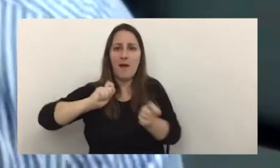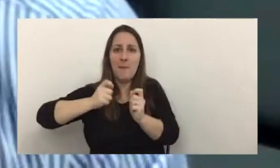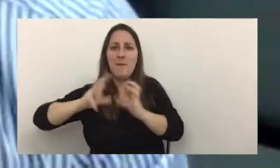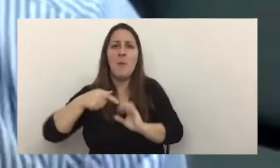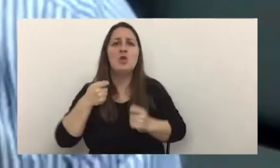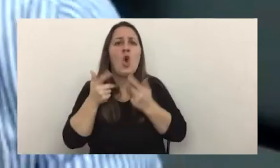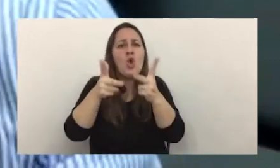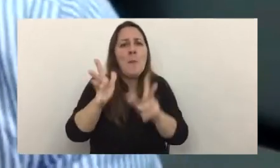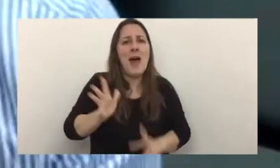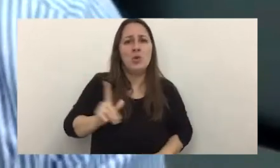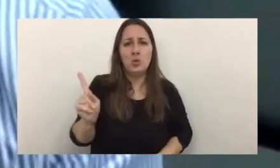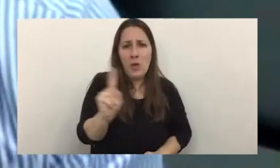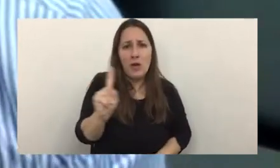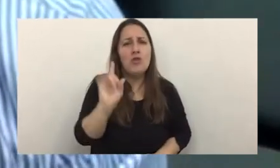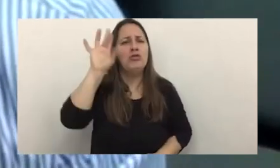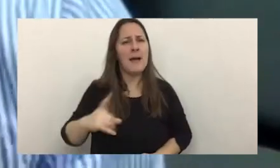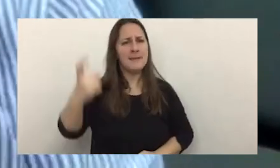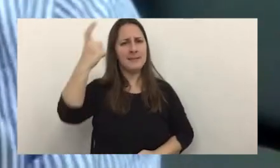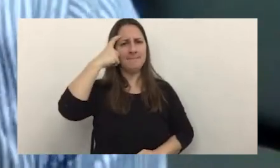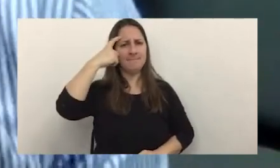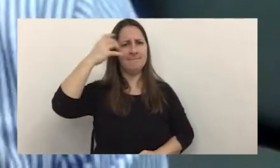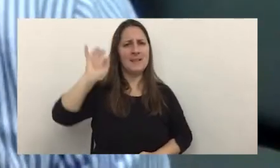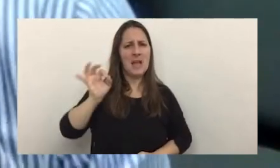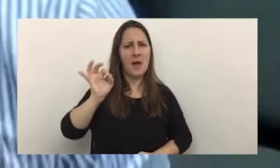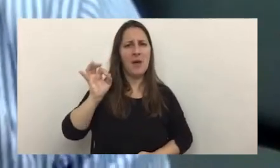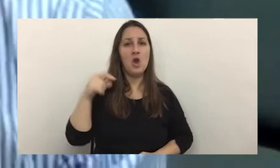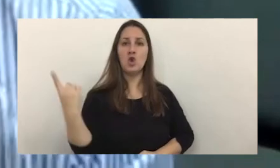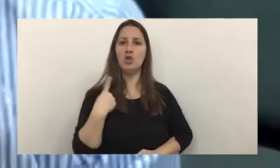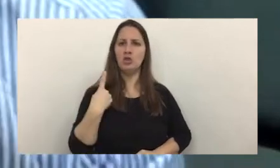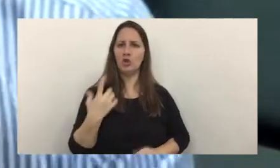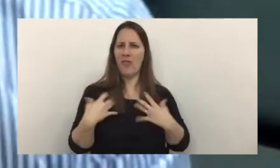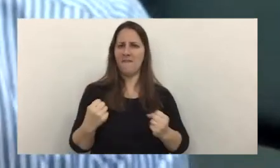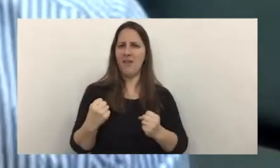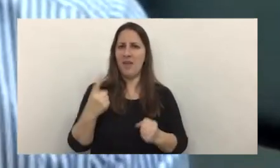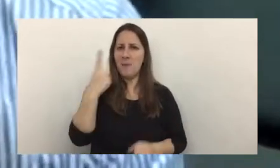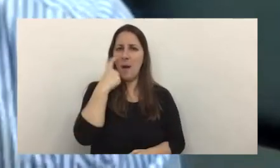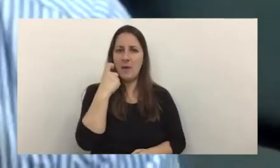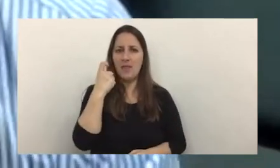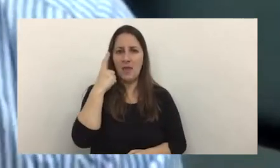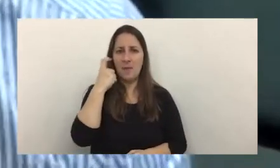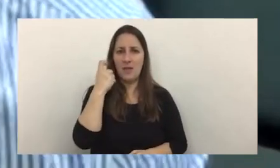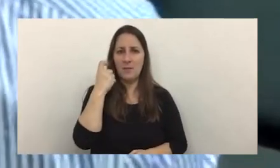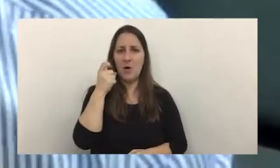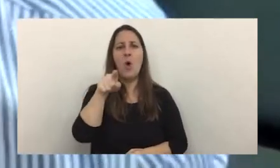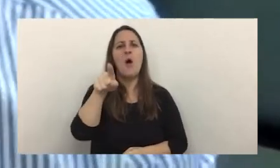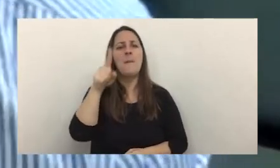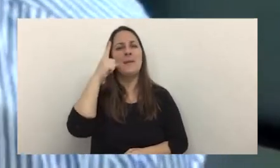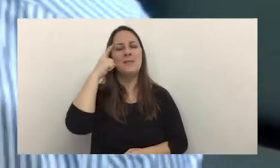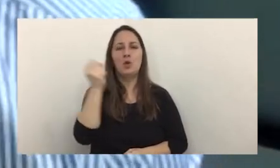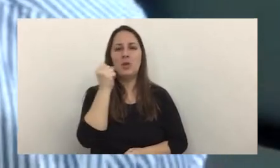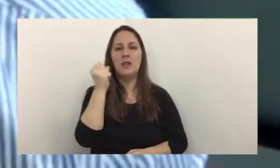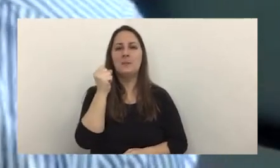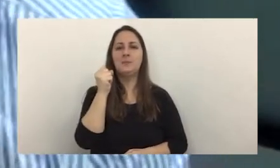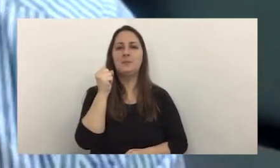es para que tomemos conciencia de que aprendemos a defendernos yo digo que es llévate esto Natalia no es una